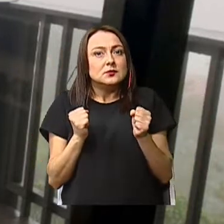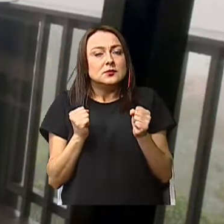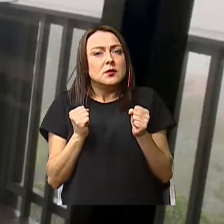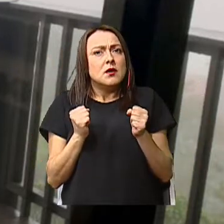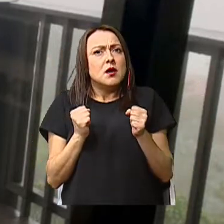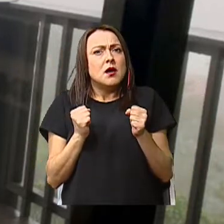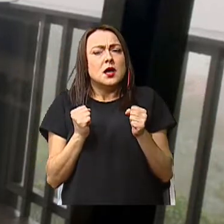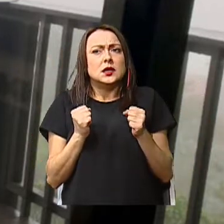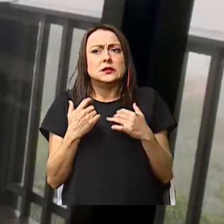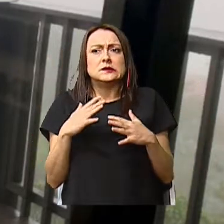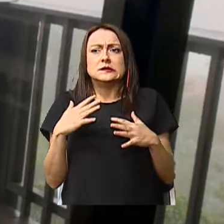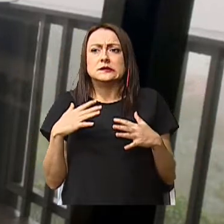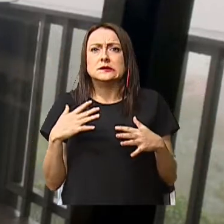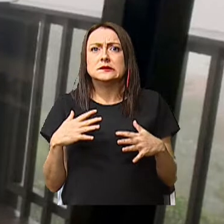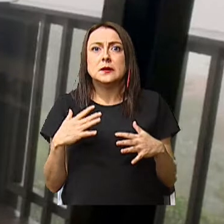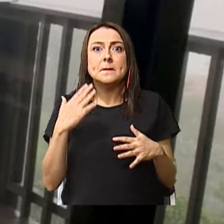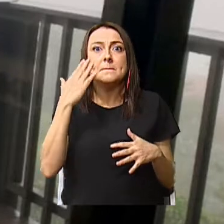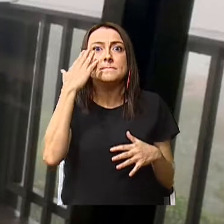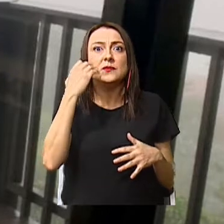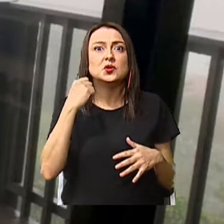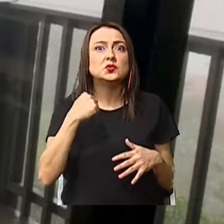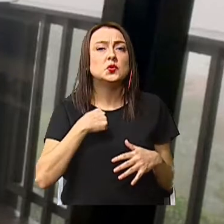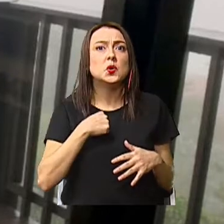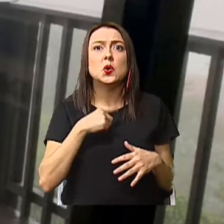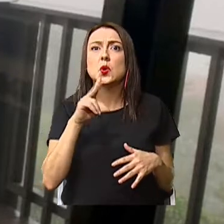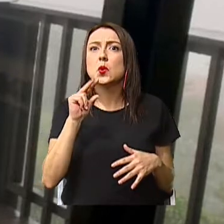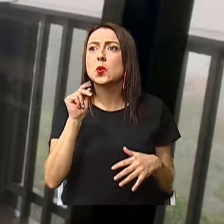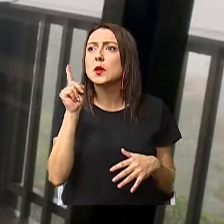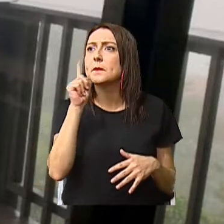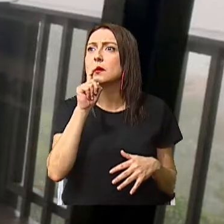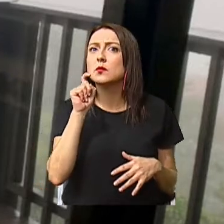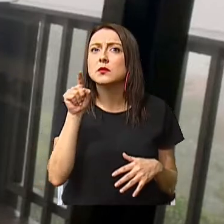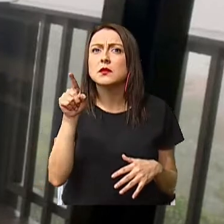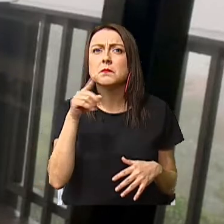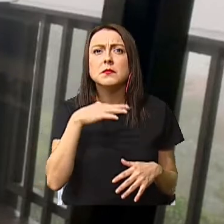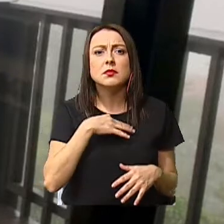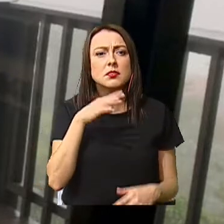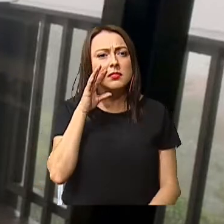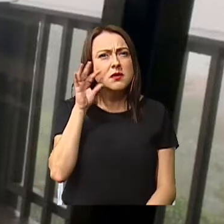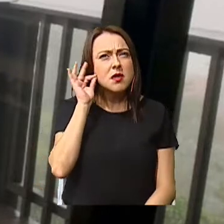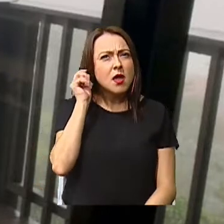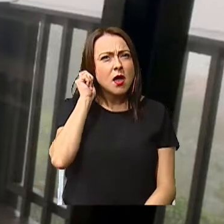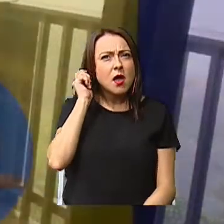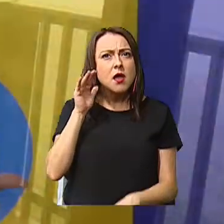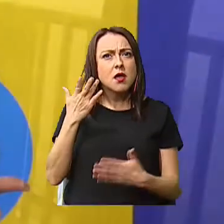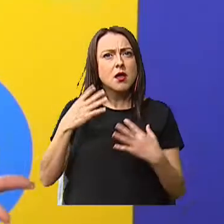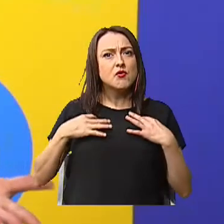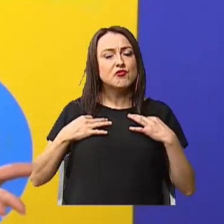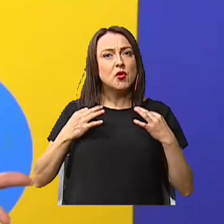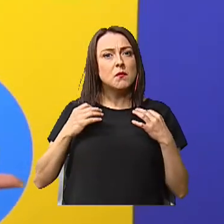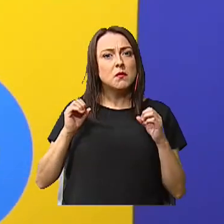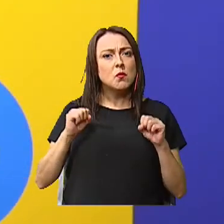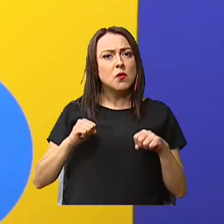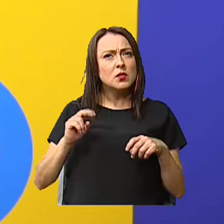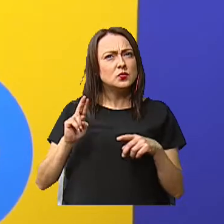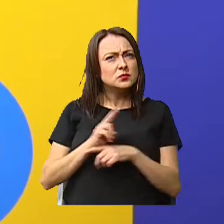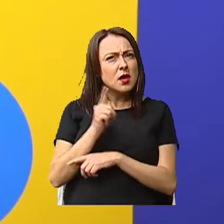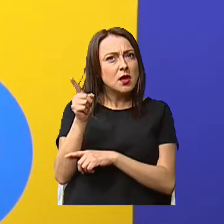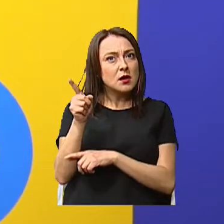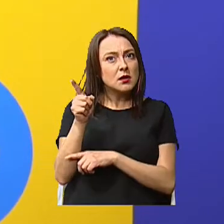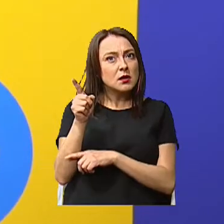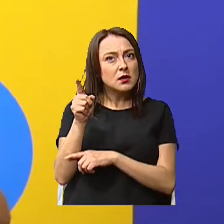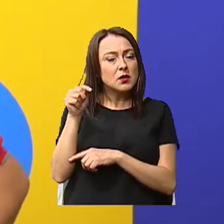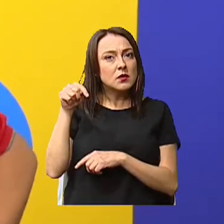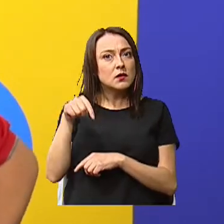Qué torta. Porque yo no le pregunté a tía qué ropa puede estar utilizando hoy.